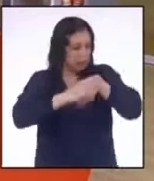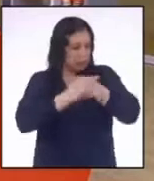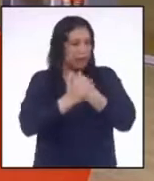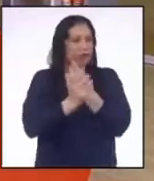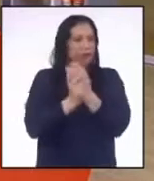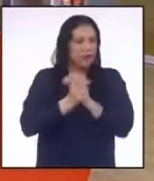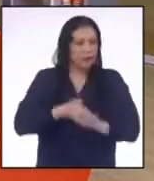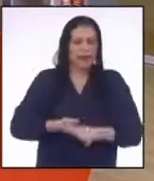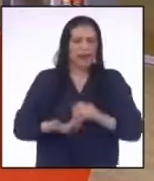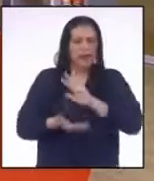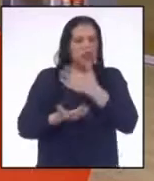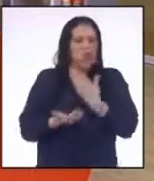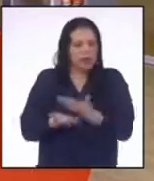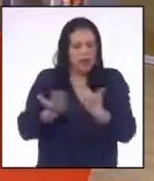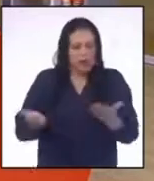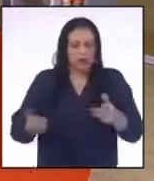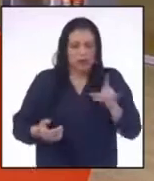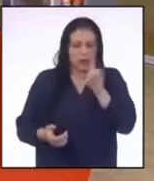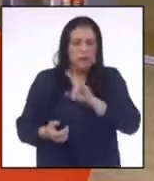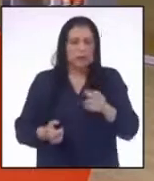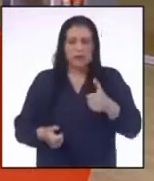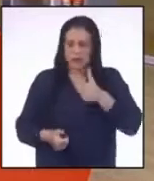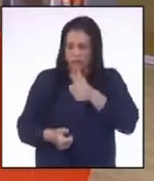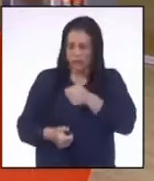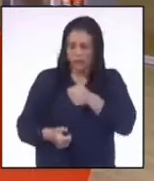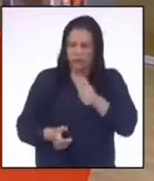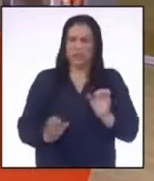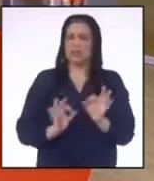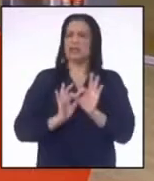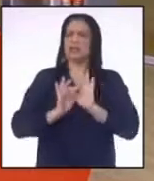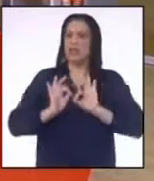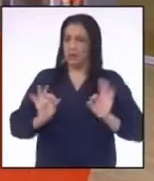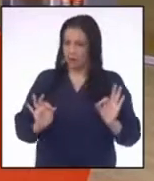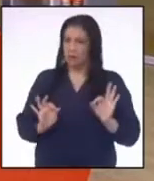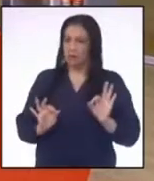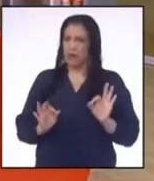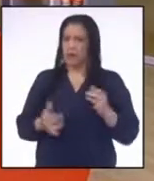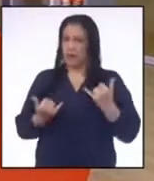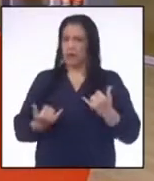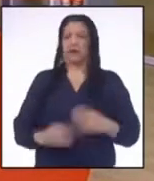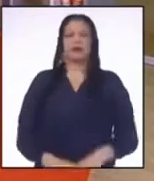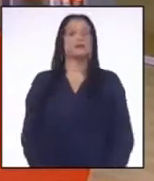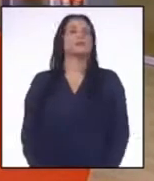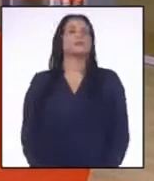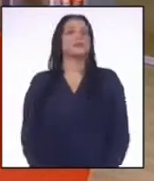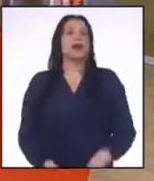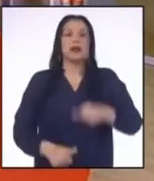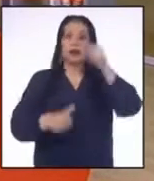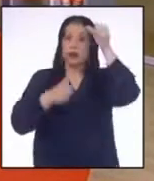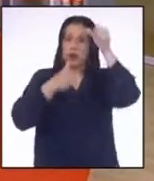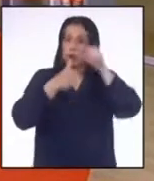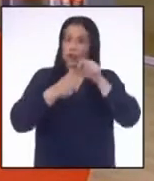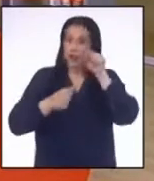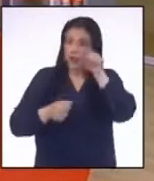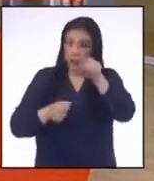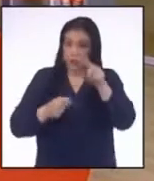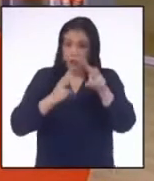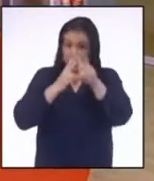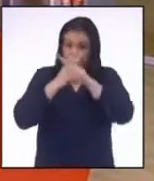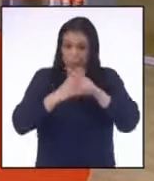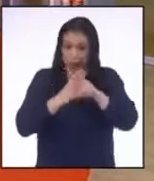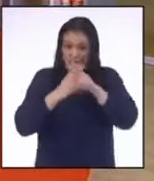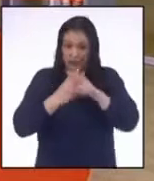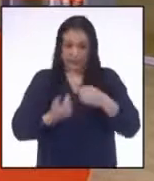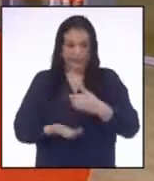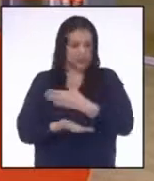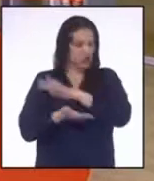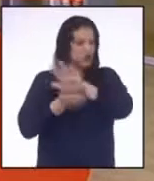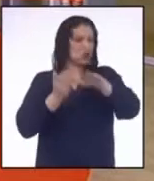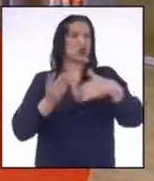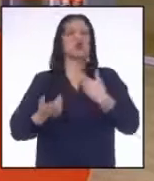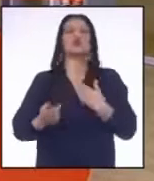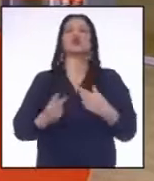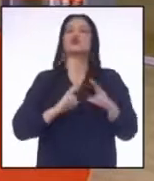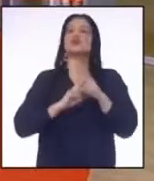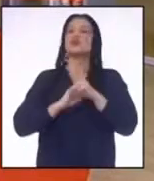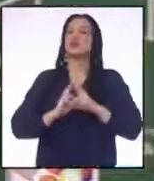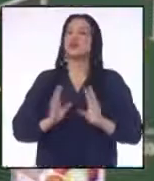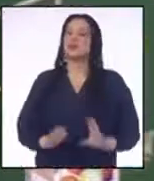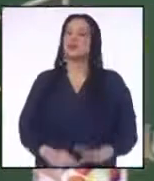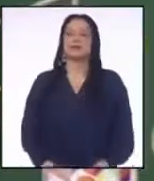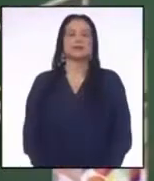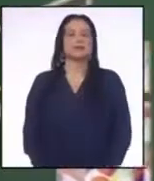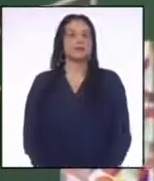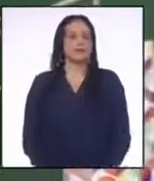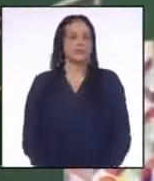y desinfectar todo aquello que vayamos a utilizar en nuestro trabajo. Recuerda, te cuidas tú, nos cuidamos todos.